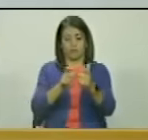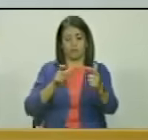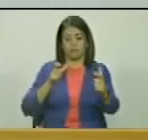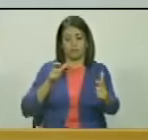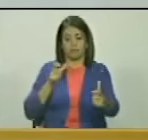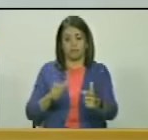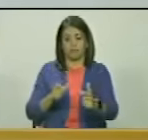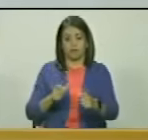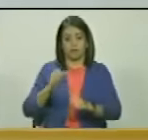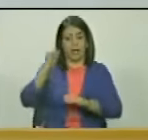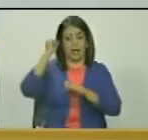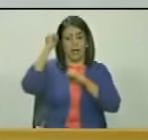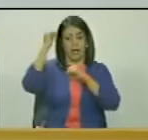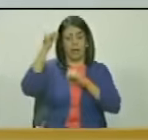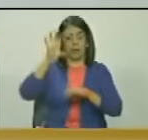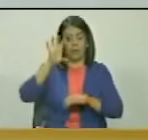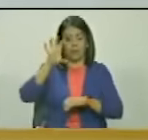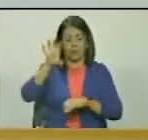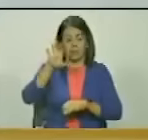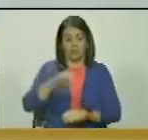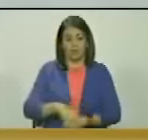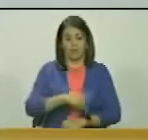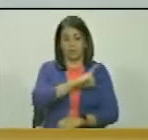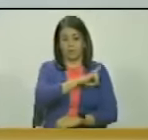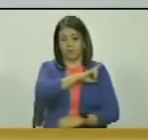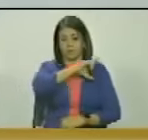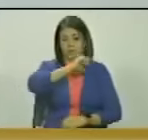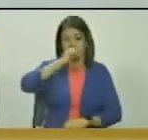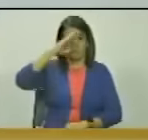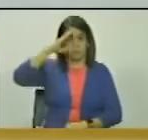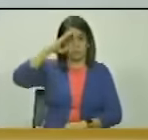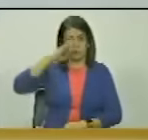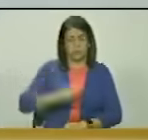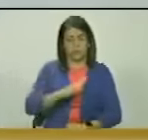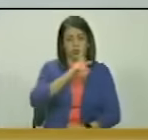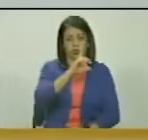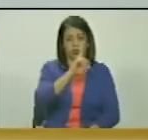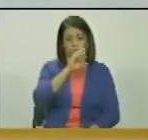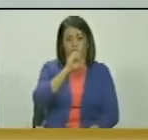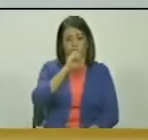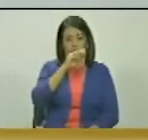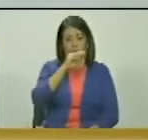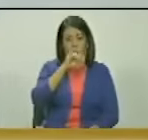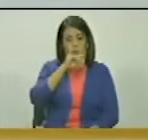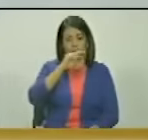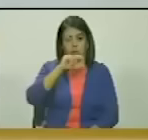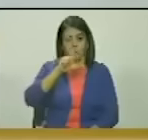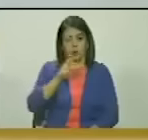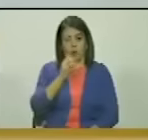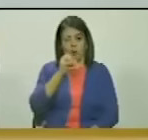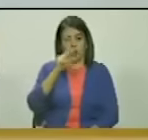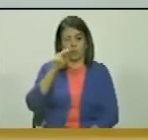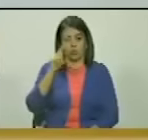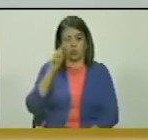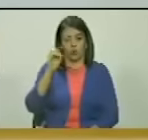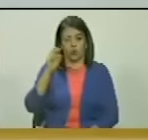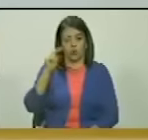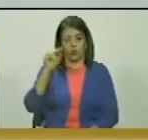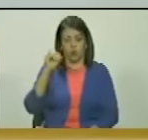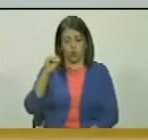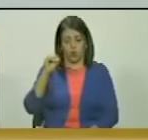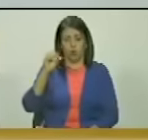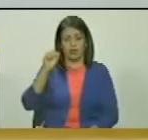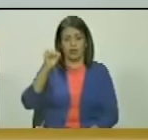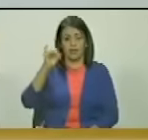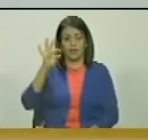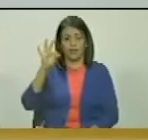al héroe de la patria general de brigada Domingo Antonio Sifontes de conformidad